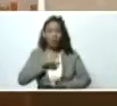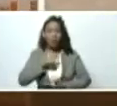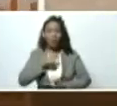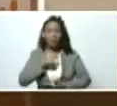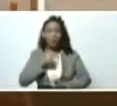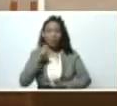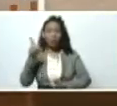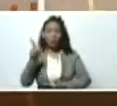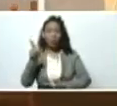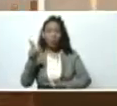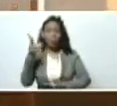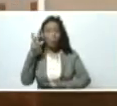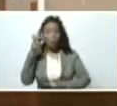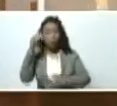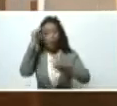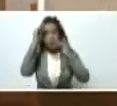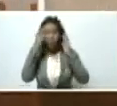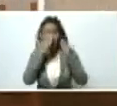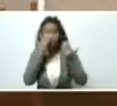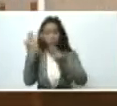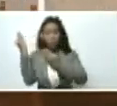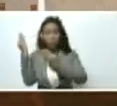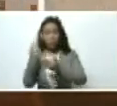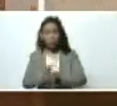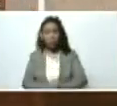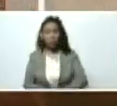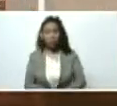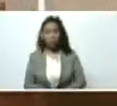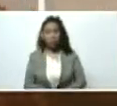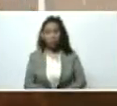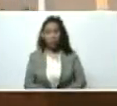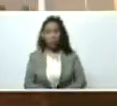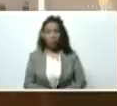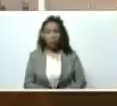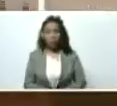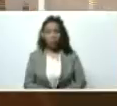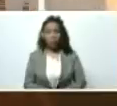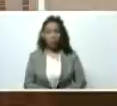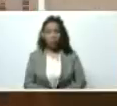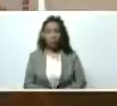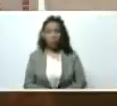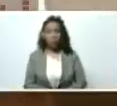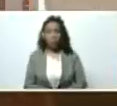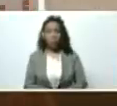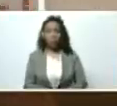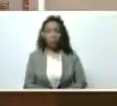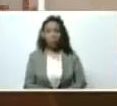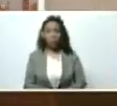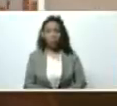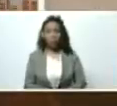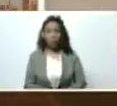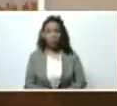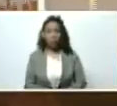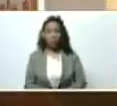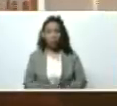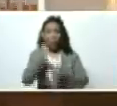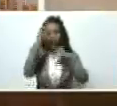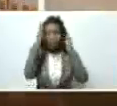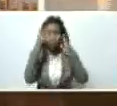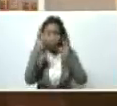Vicente, si me escucha, por favor. Adelante, José Vicente. ¿Me escucha ahora? ¿Me escucha?